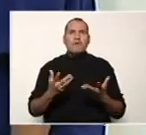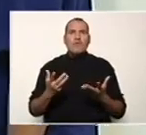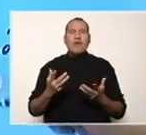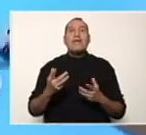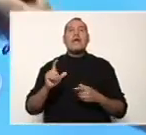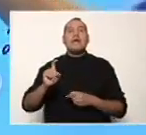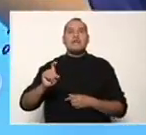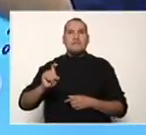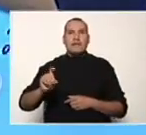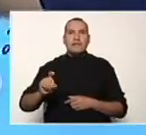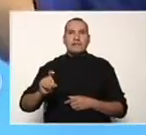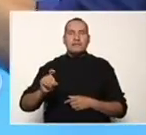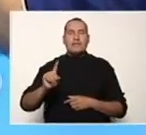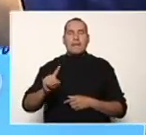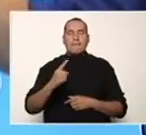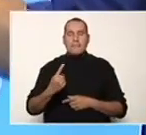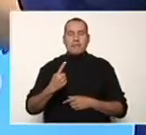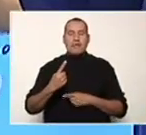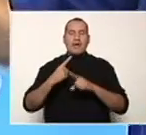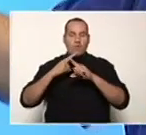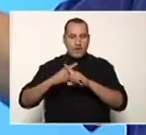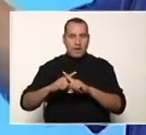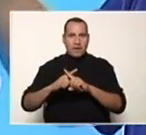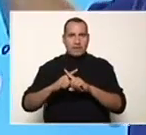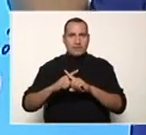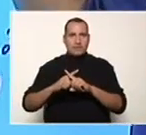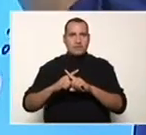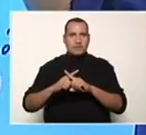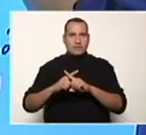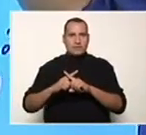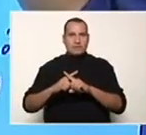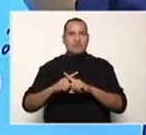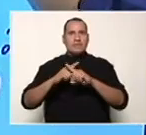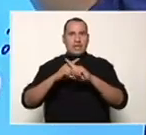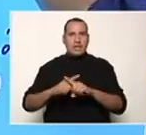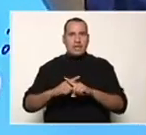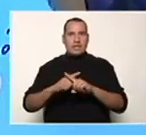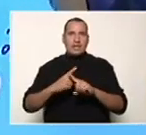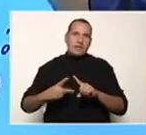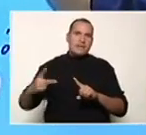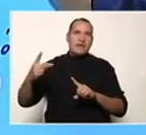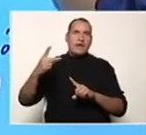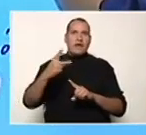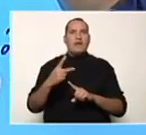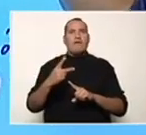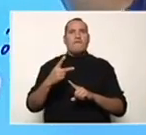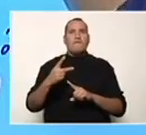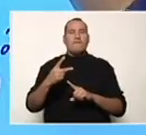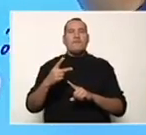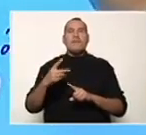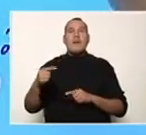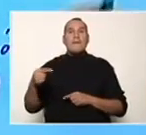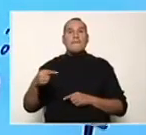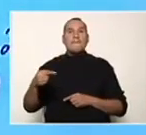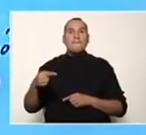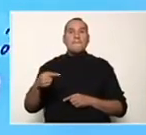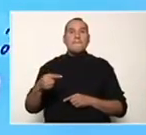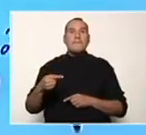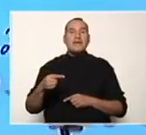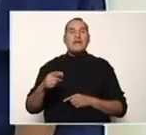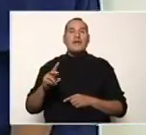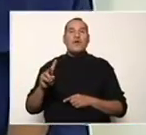términos son x. Elevo al cuadrado el primer término menos